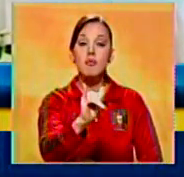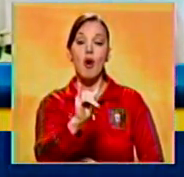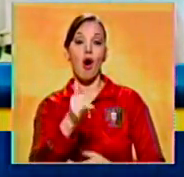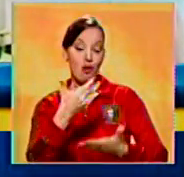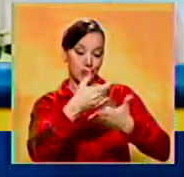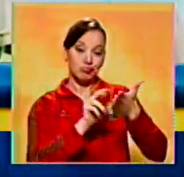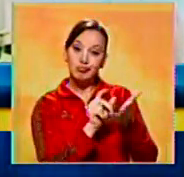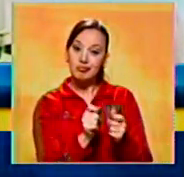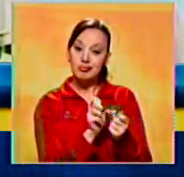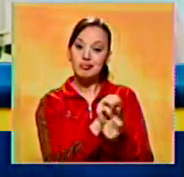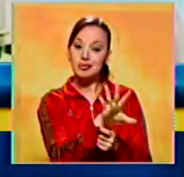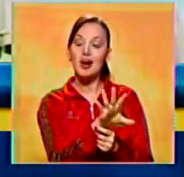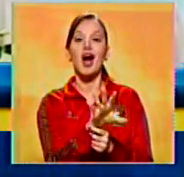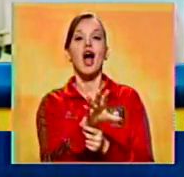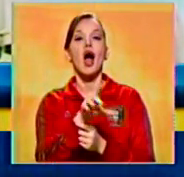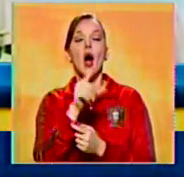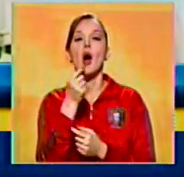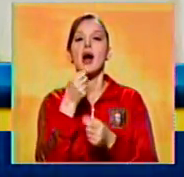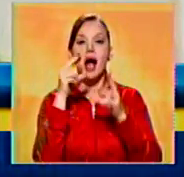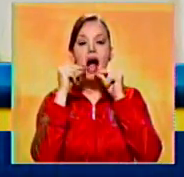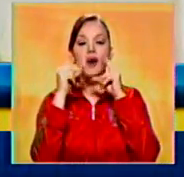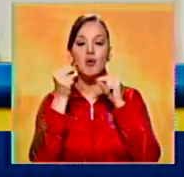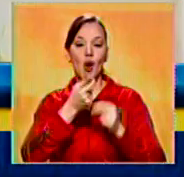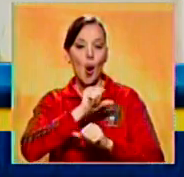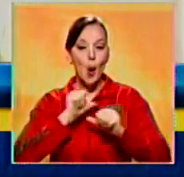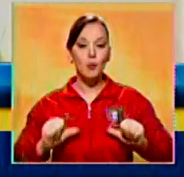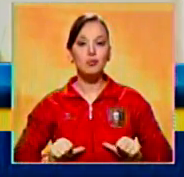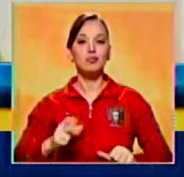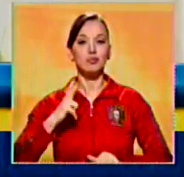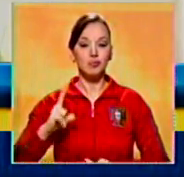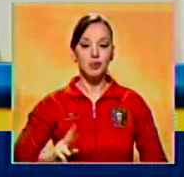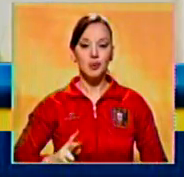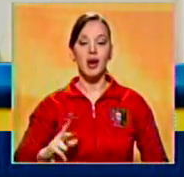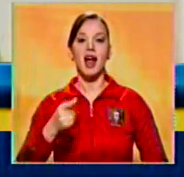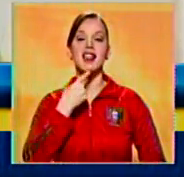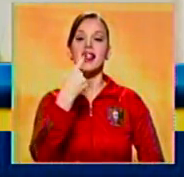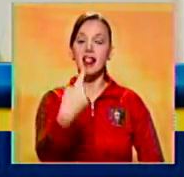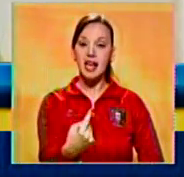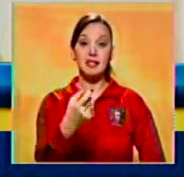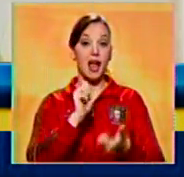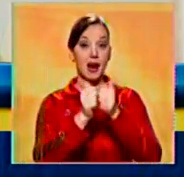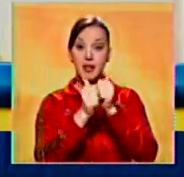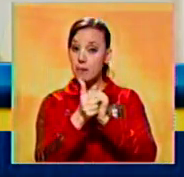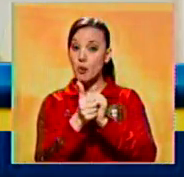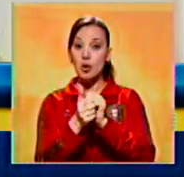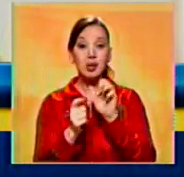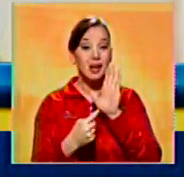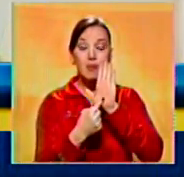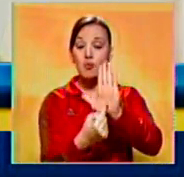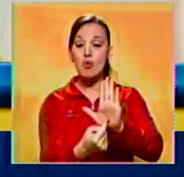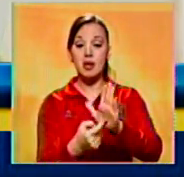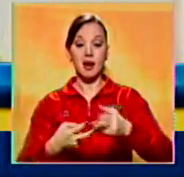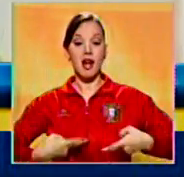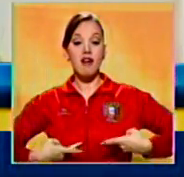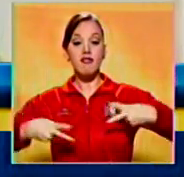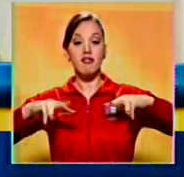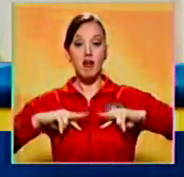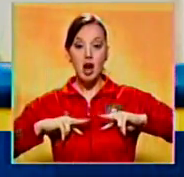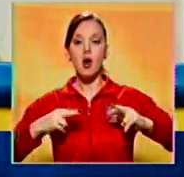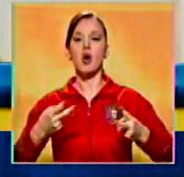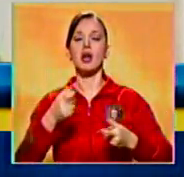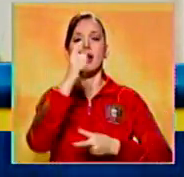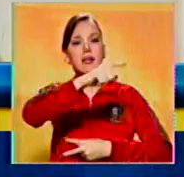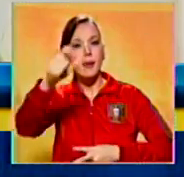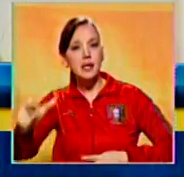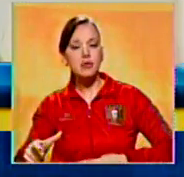para la televisión brasileña, en el que resaltó que el deporte es un instrumento para comunicar los valores que promueven el bien de la